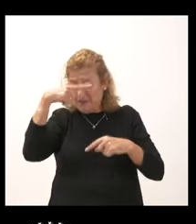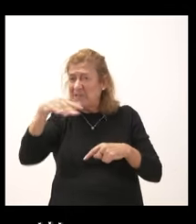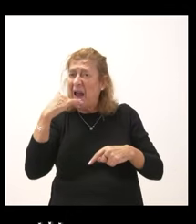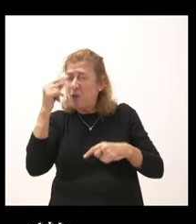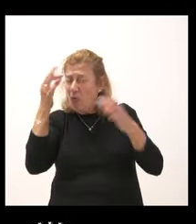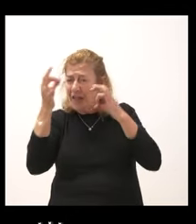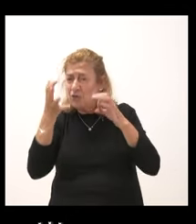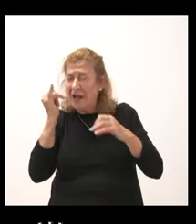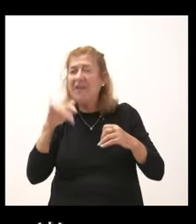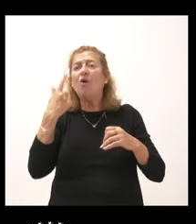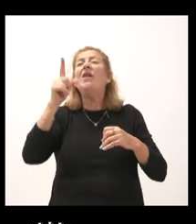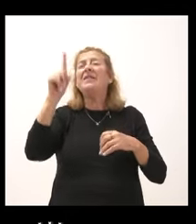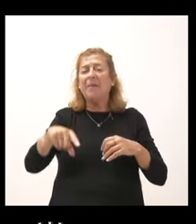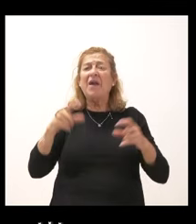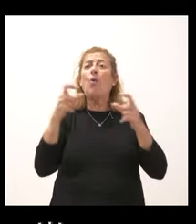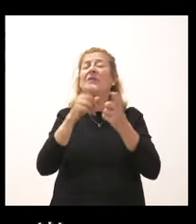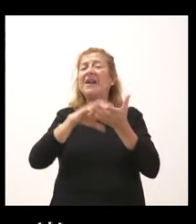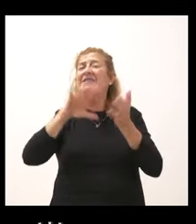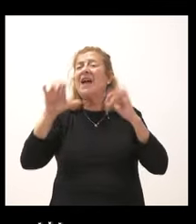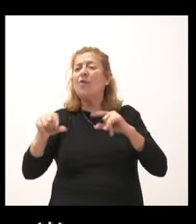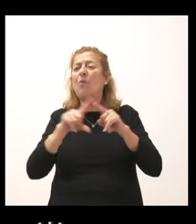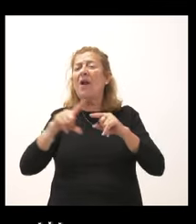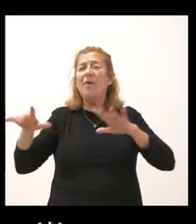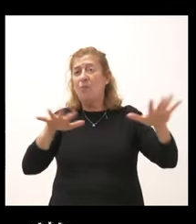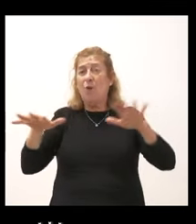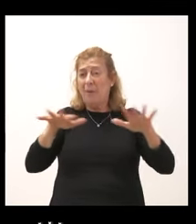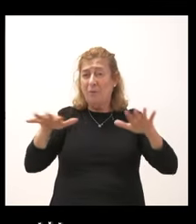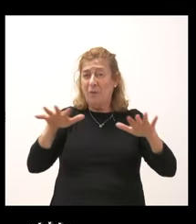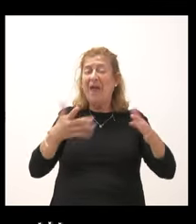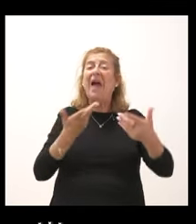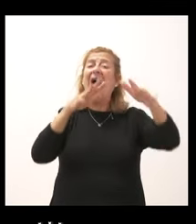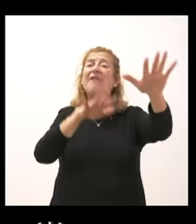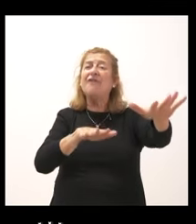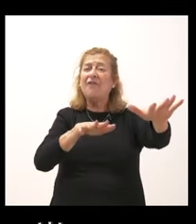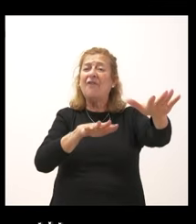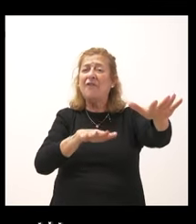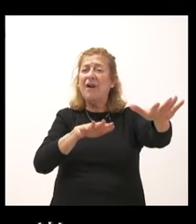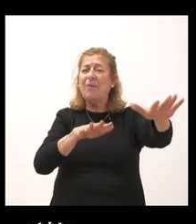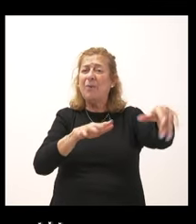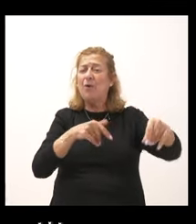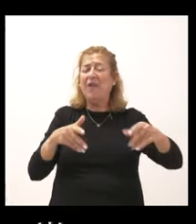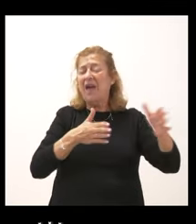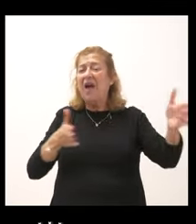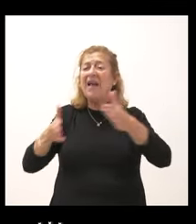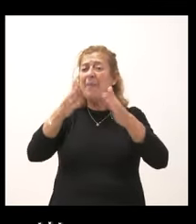la postura de la Junta sobre las movilizaciones que hay en favor de la reafrutura de la Ruta de la Plata